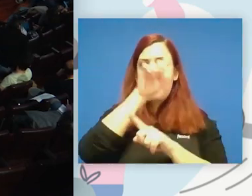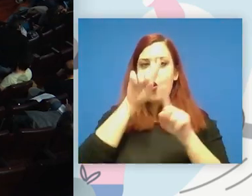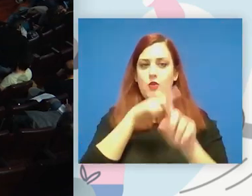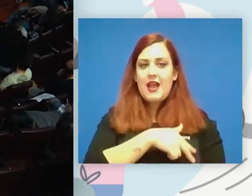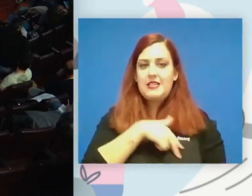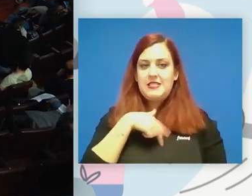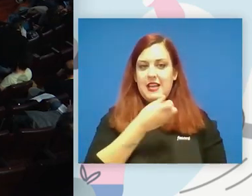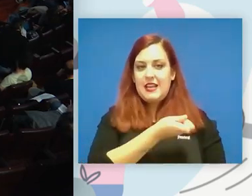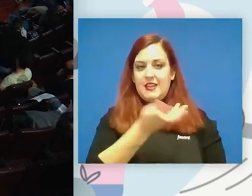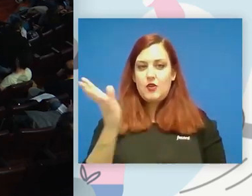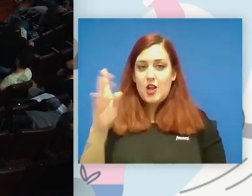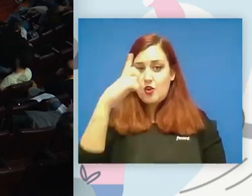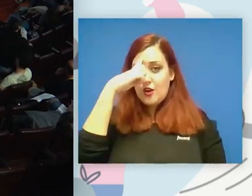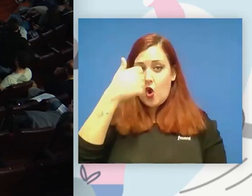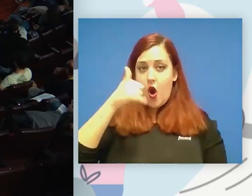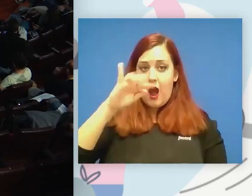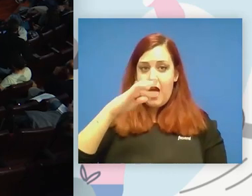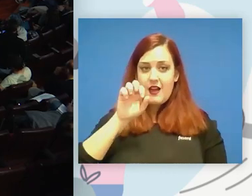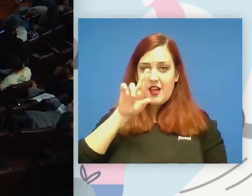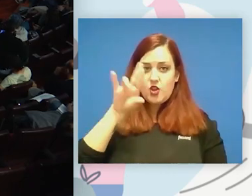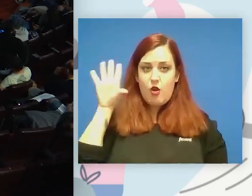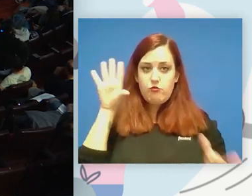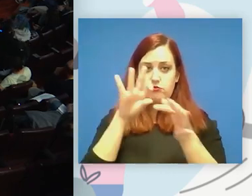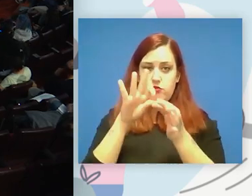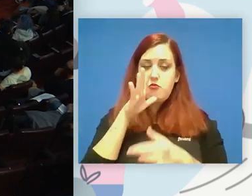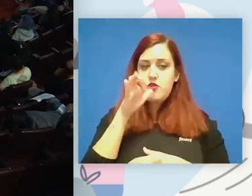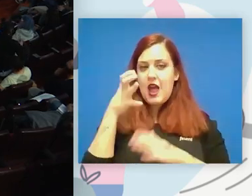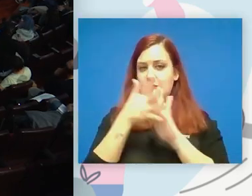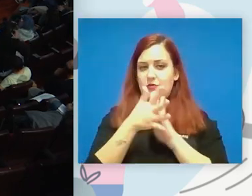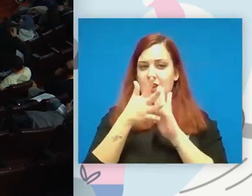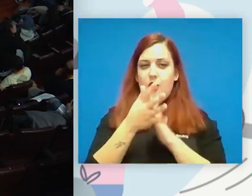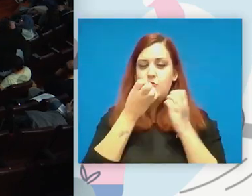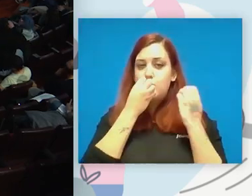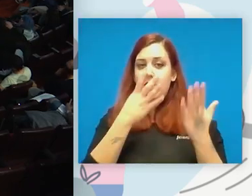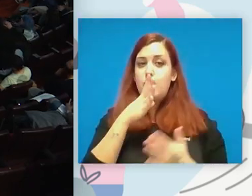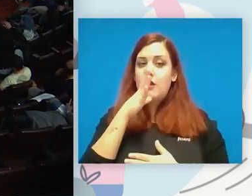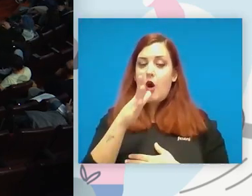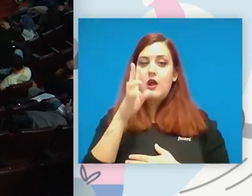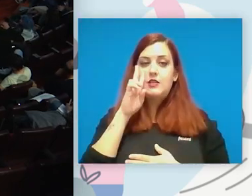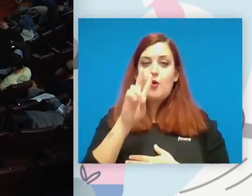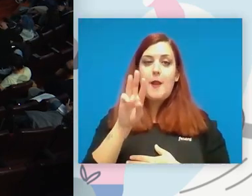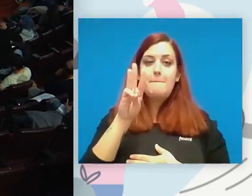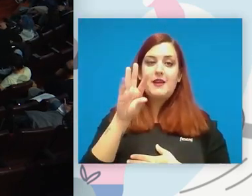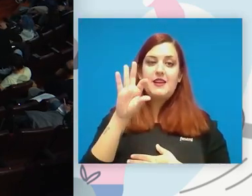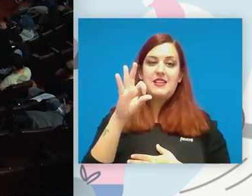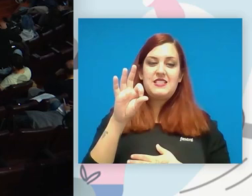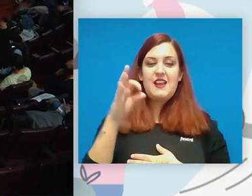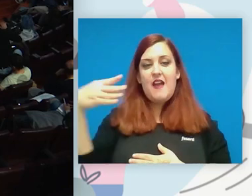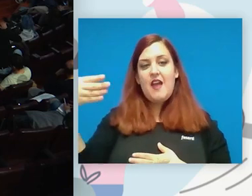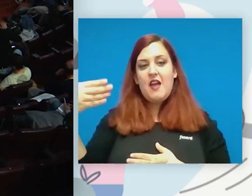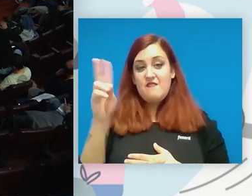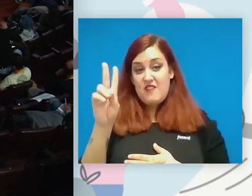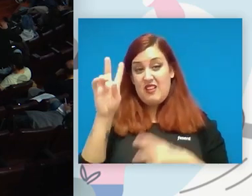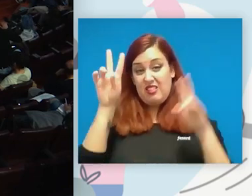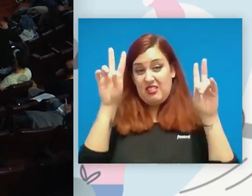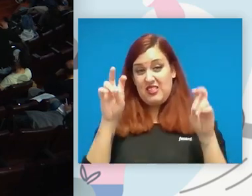a lo mejor a Aitor porque creo que es el que ha explicado muy bien sigo mucho ahora al CSD estáis haciendo un trabajo fantástico en el tema